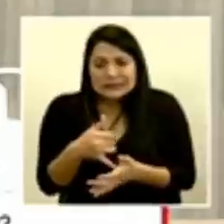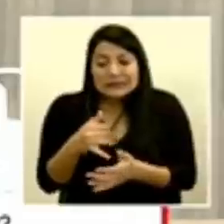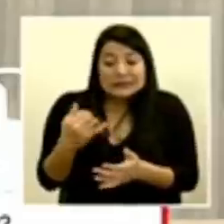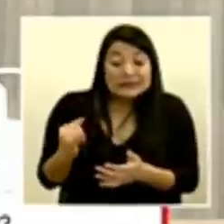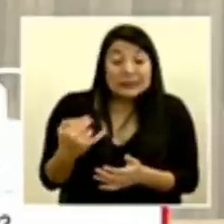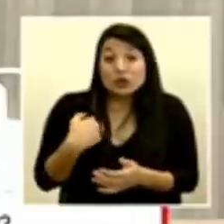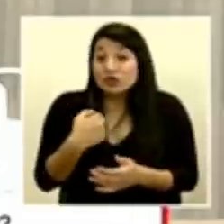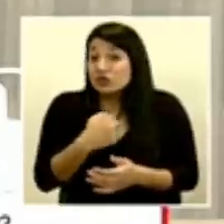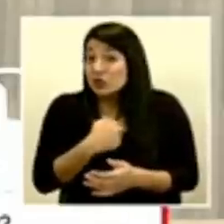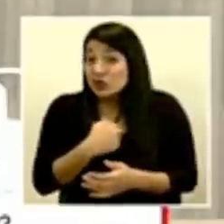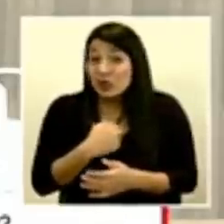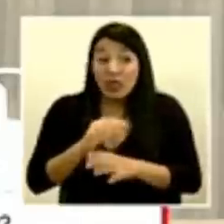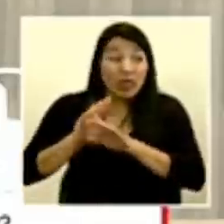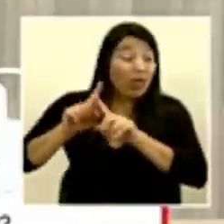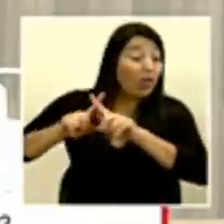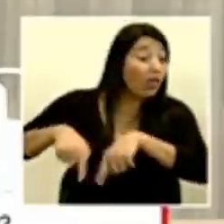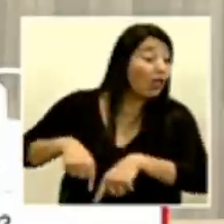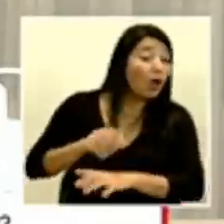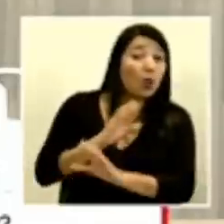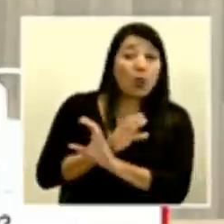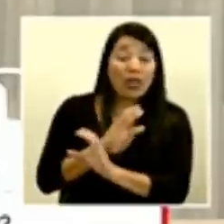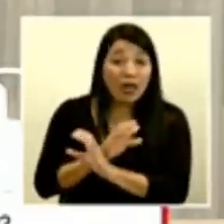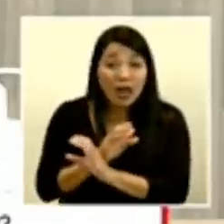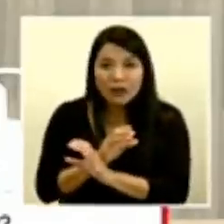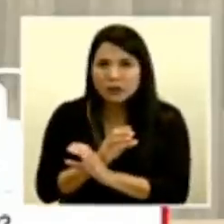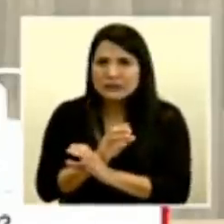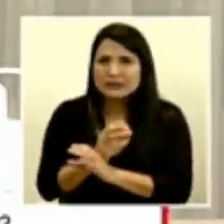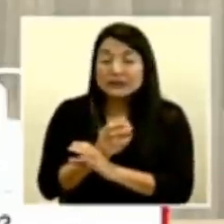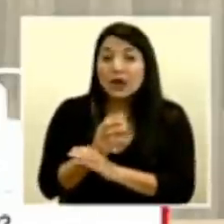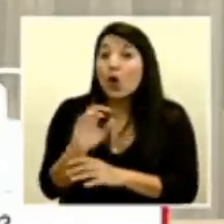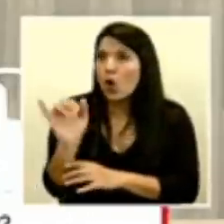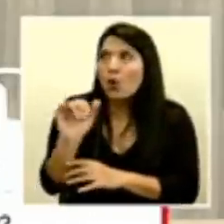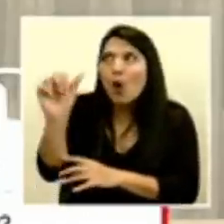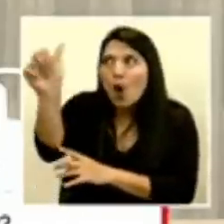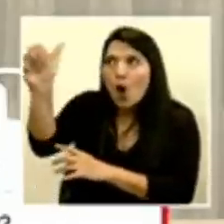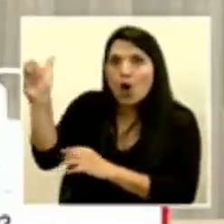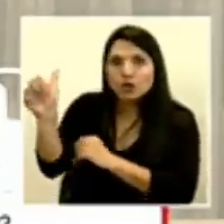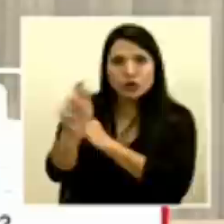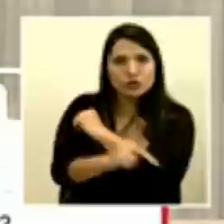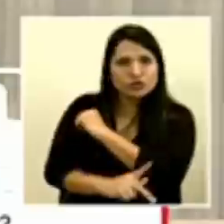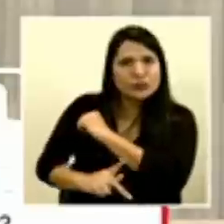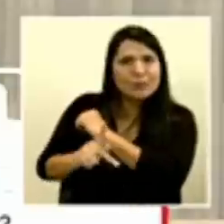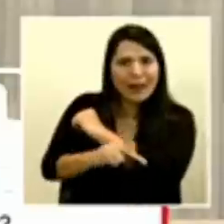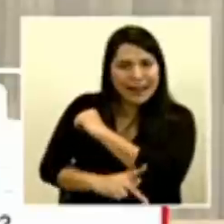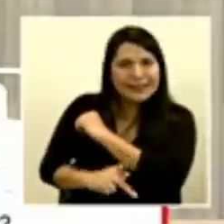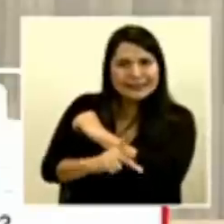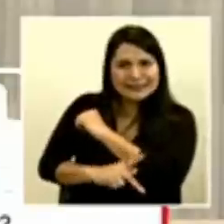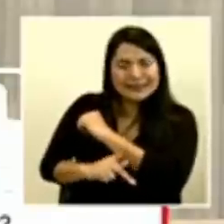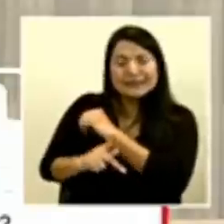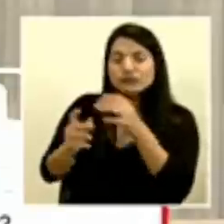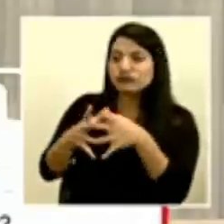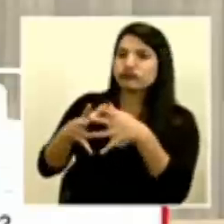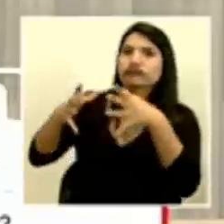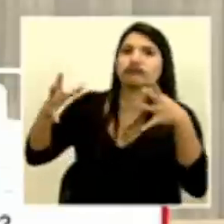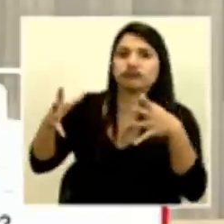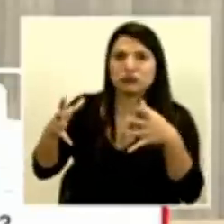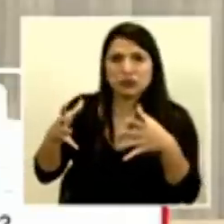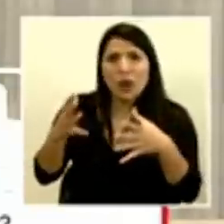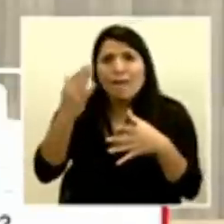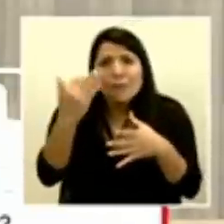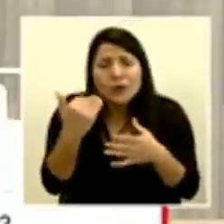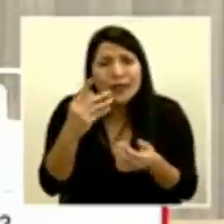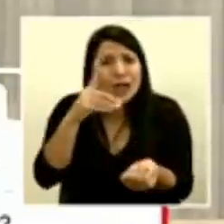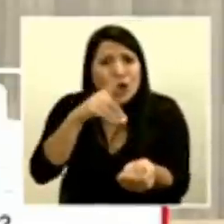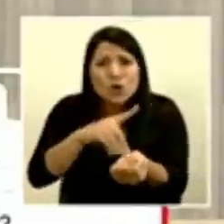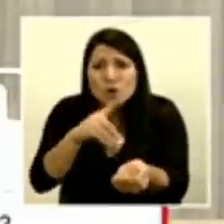hemos logrado hasta el momento de no tener esa curva que han tenido otros países en donde hay muchas lágrimas en este momento porque los médicos nunca antes